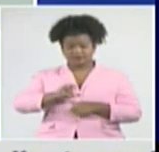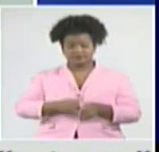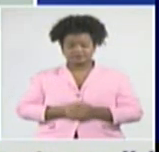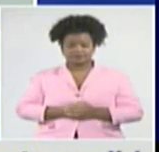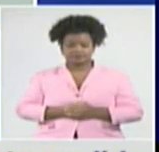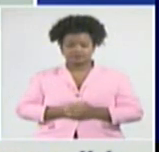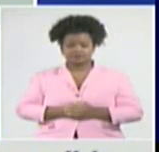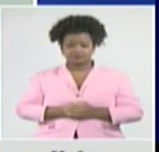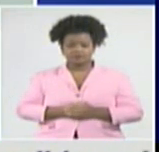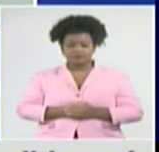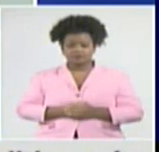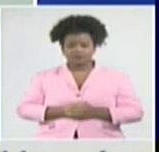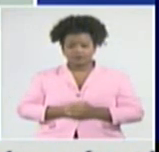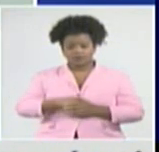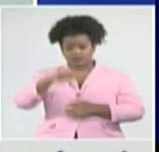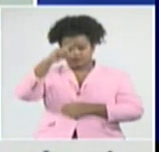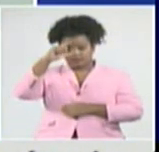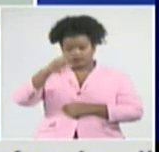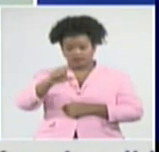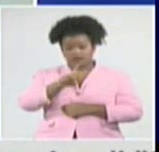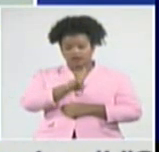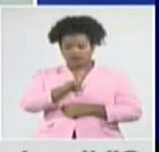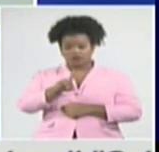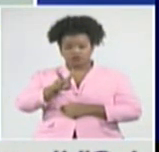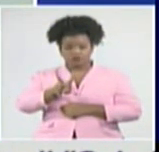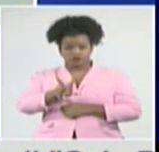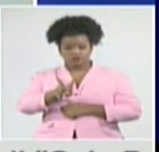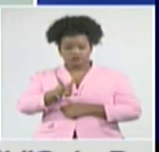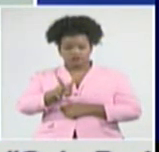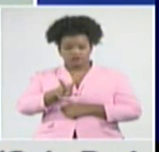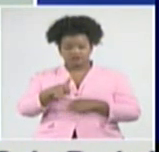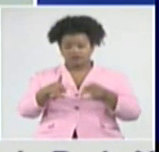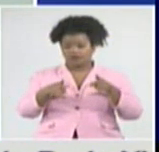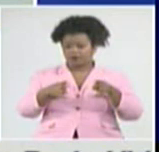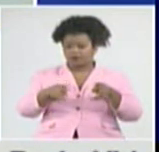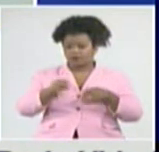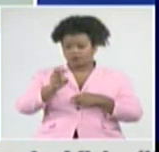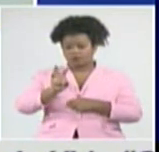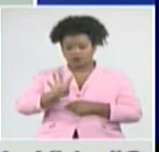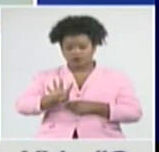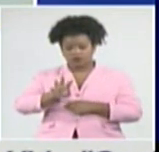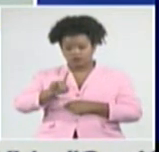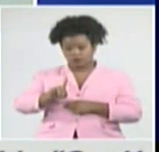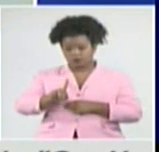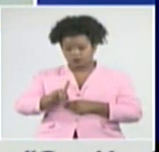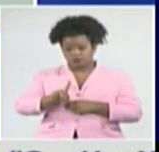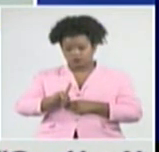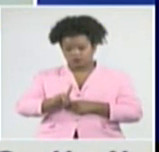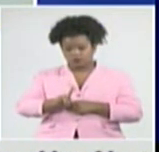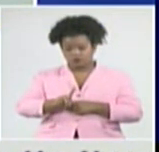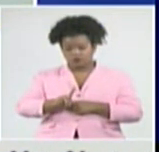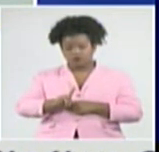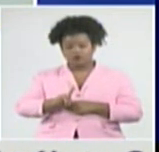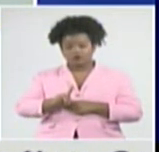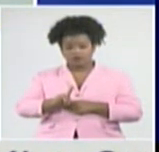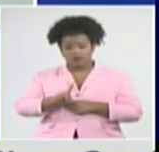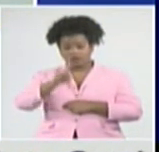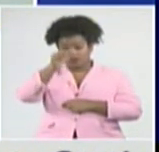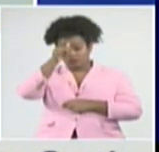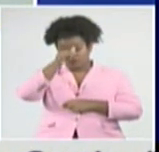Santa Clara, con 112 casos positivos, Caibarín 41, Santo Domingo, al igual que Manicaragua, 24,